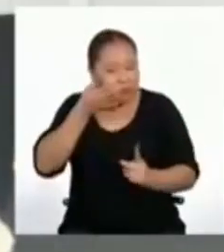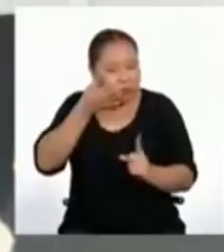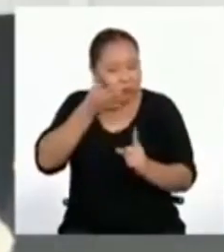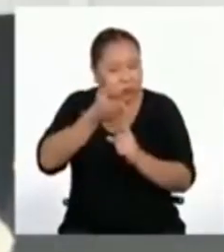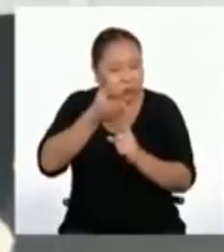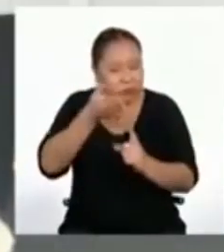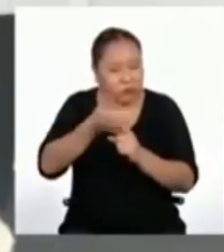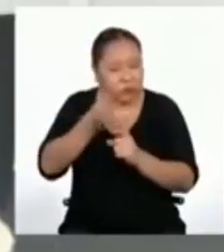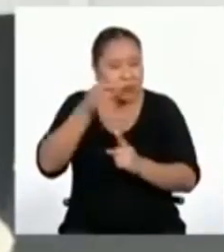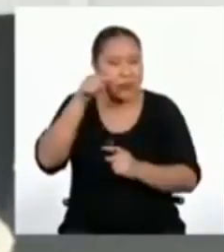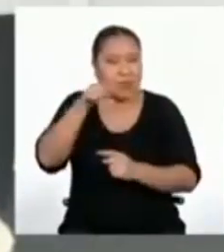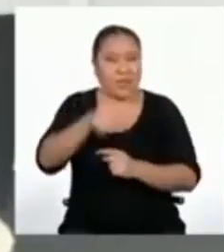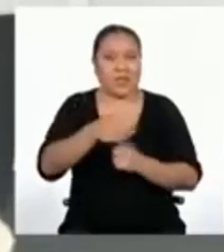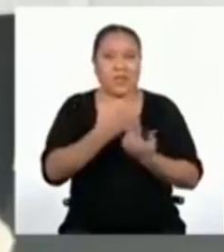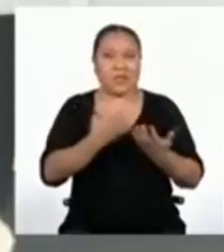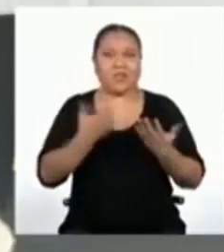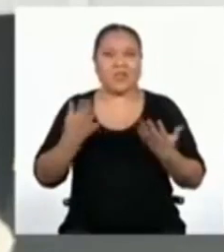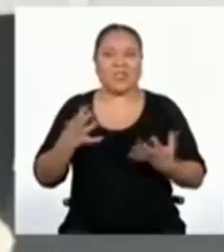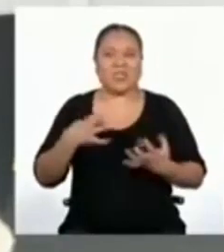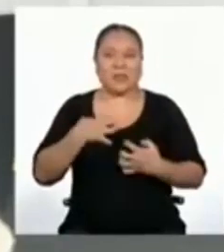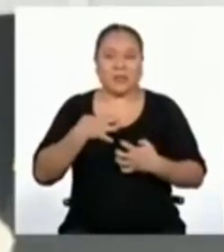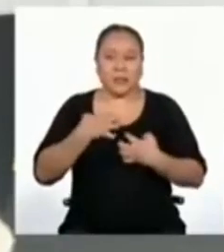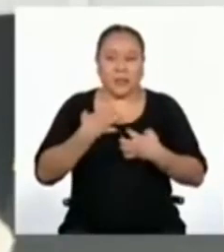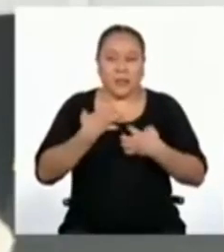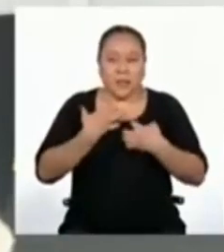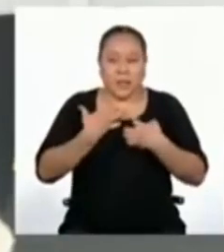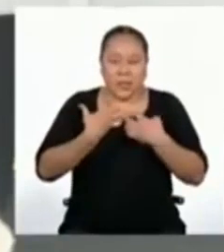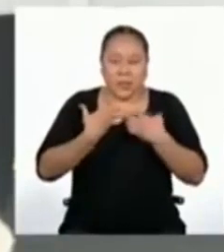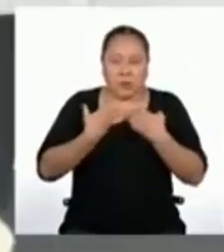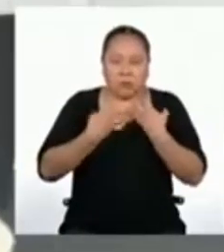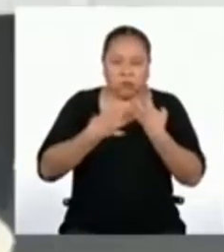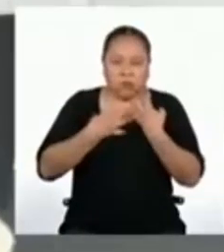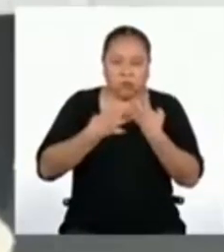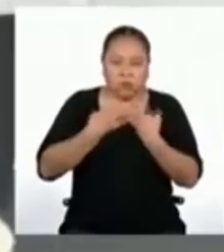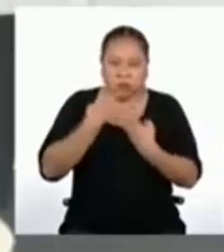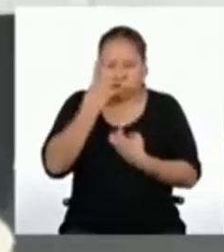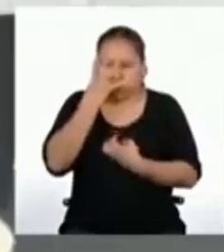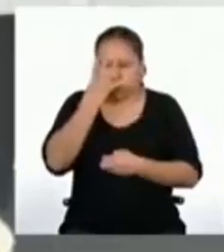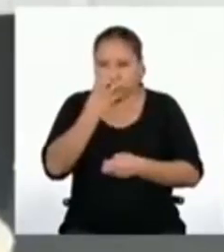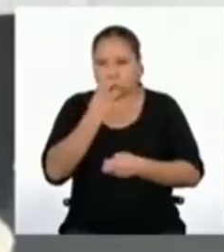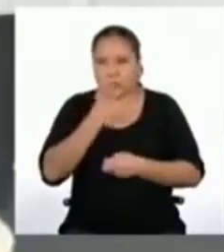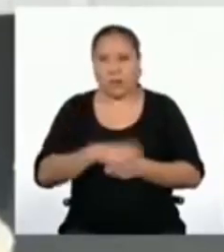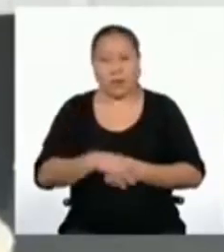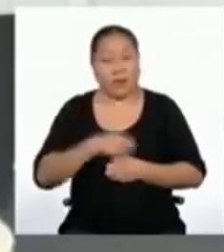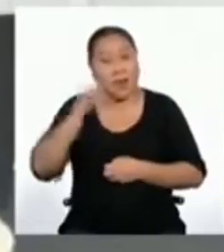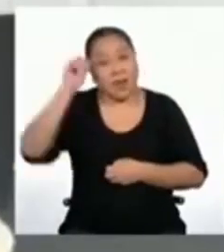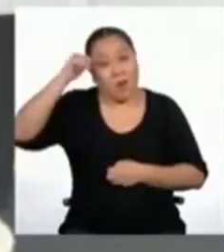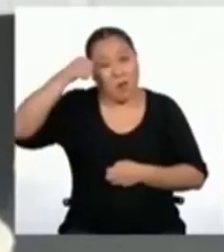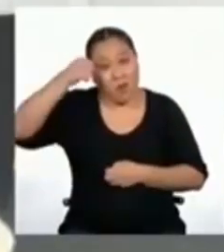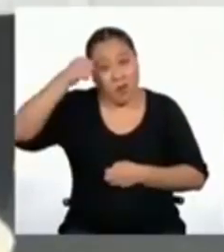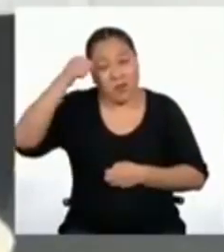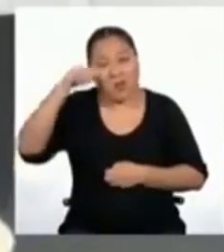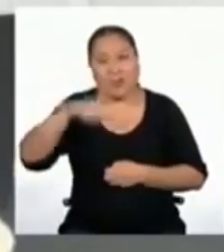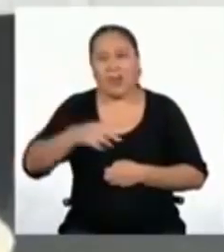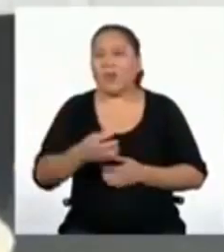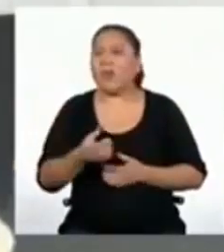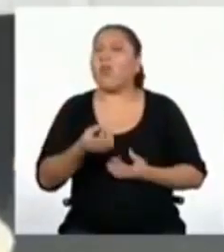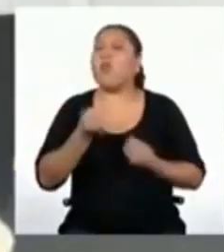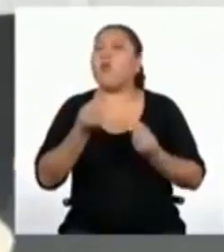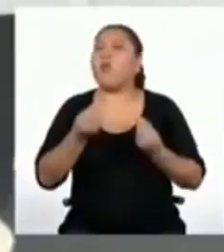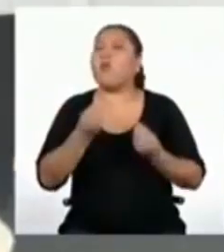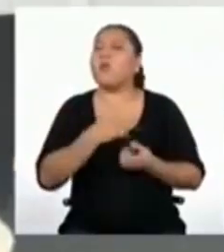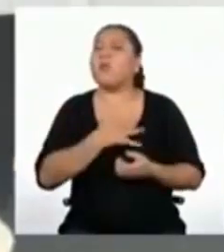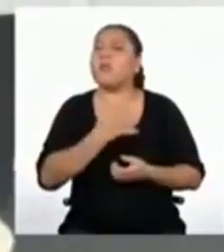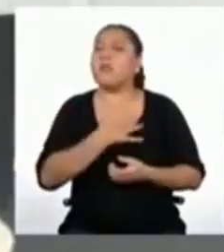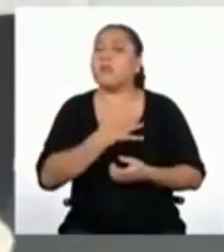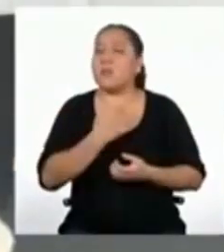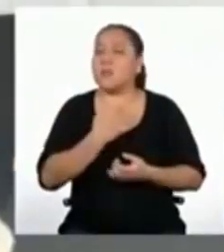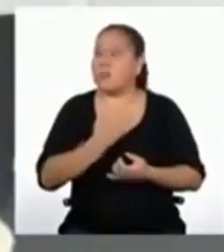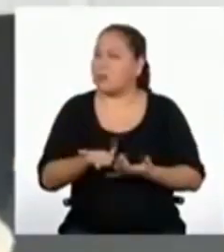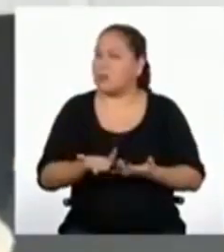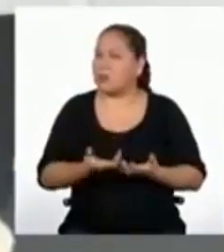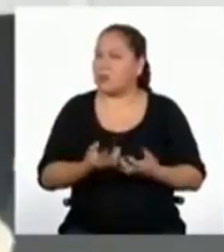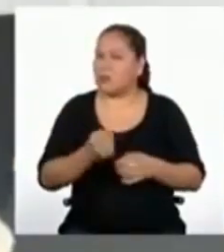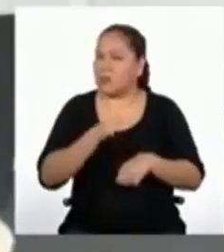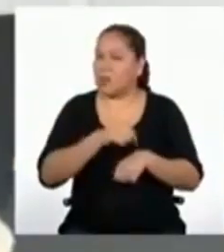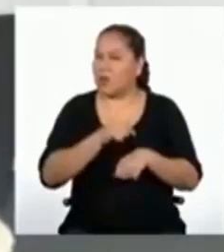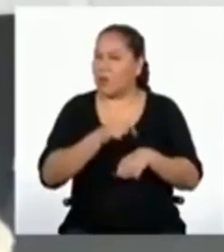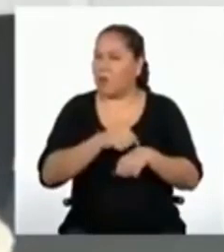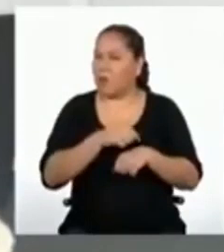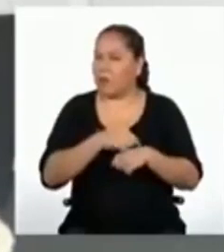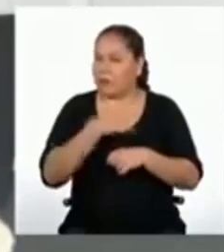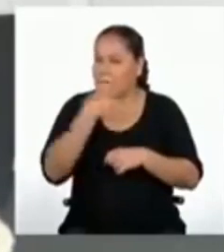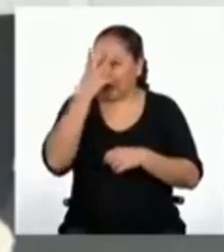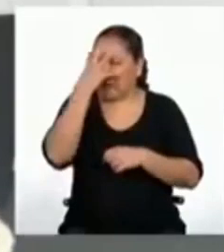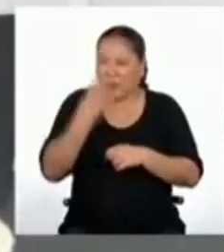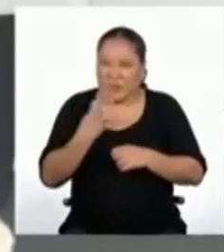de aquellas cosas que nos molestan. ¿Recuerdan cuándo fue la última vez que experimentaron una situación de